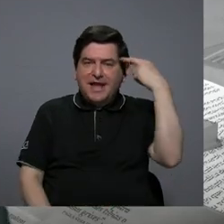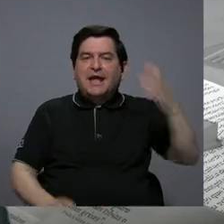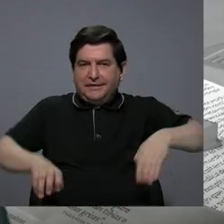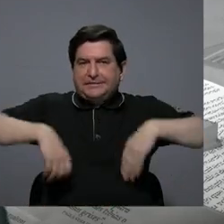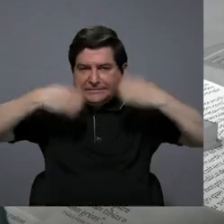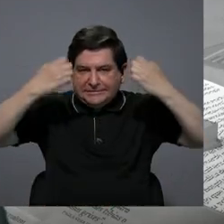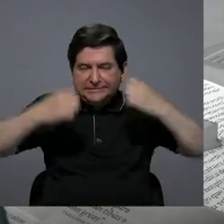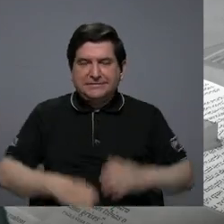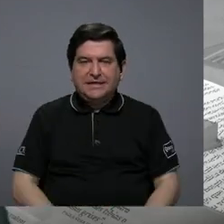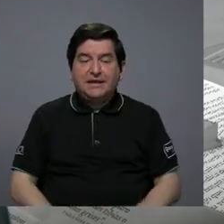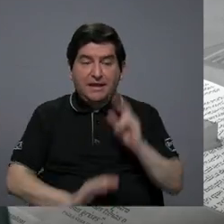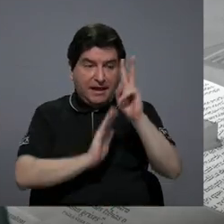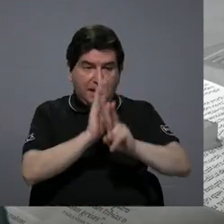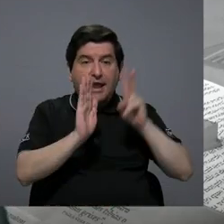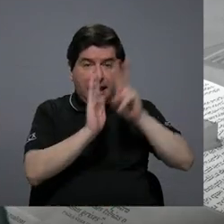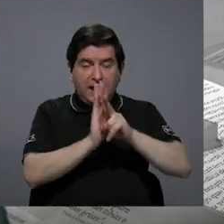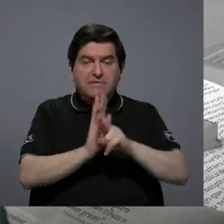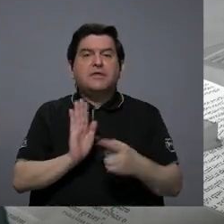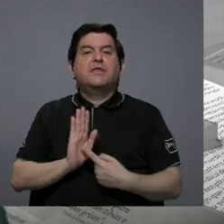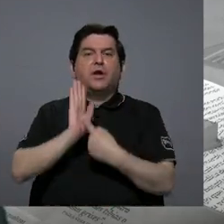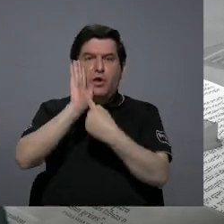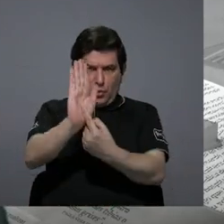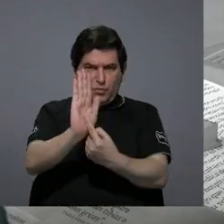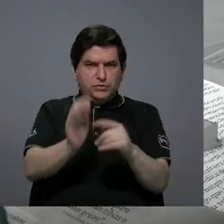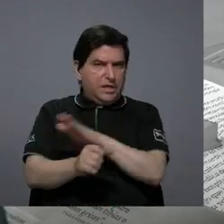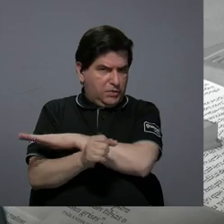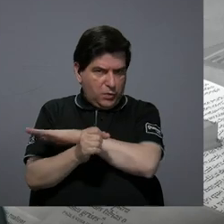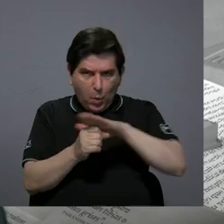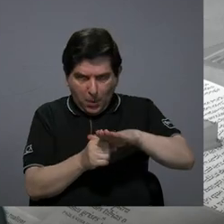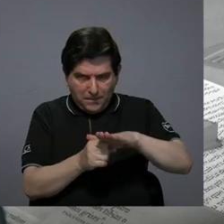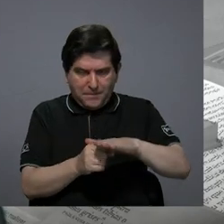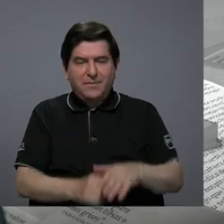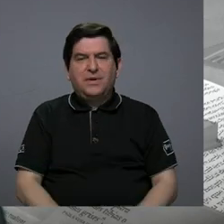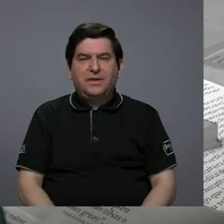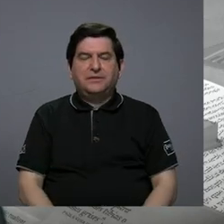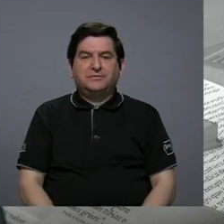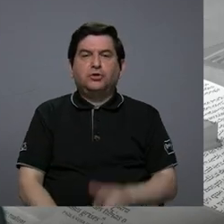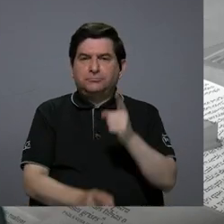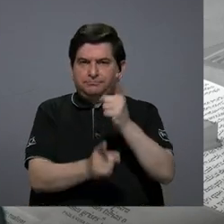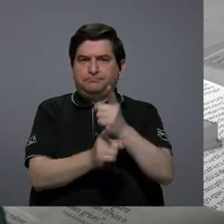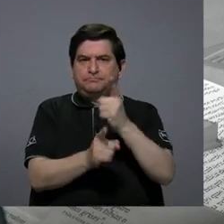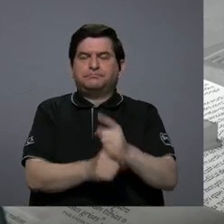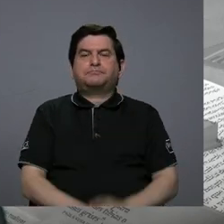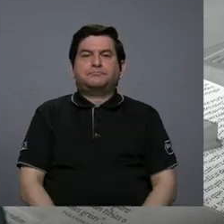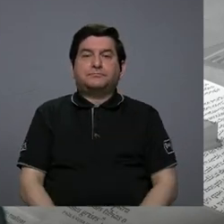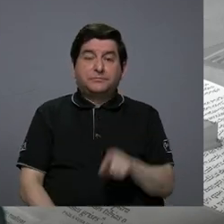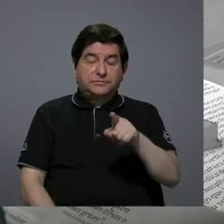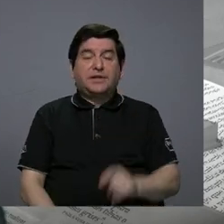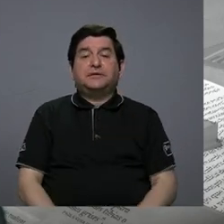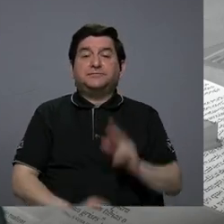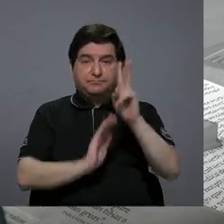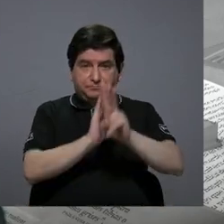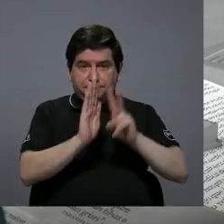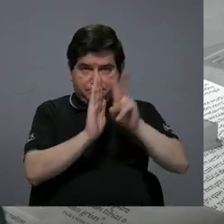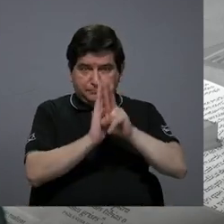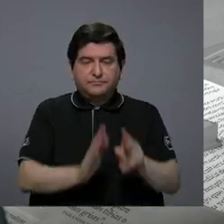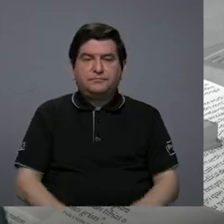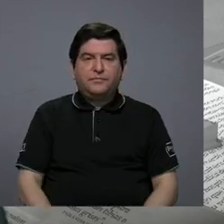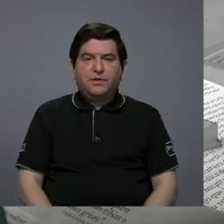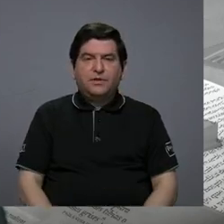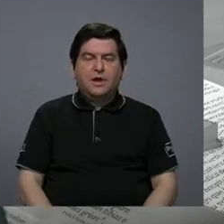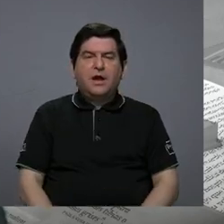existir. Este video va a ser transmitido en su totalidad, efectivamente, este documental que se llama